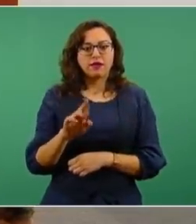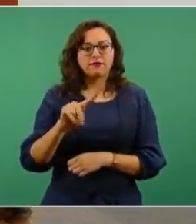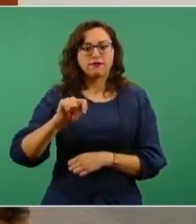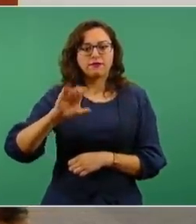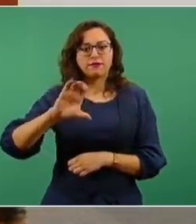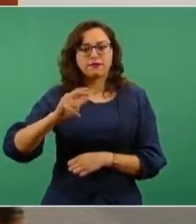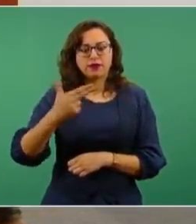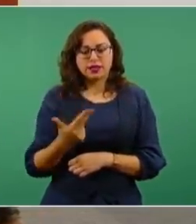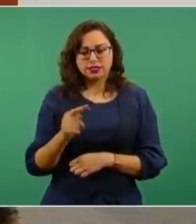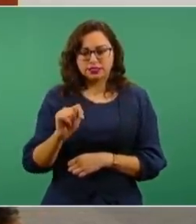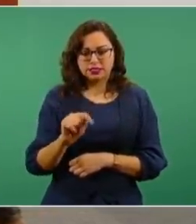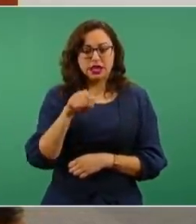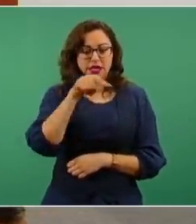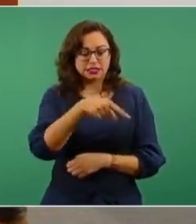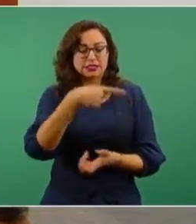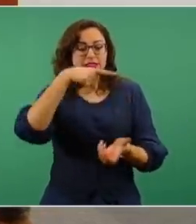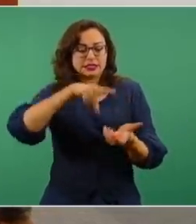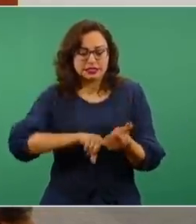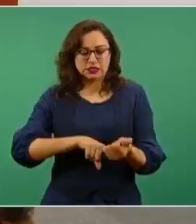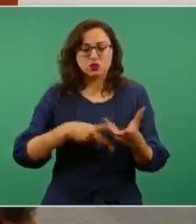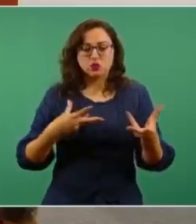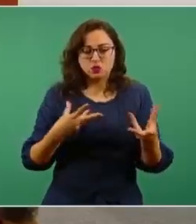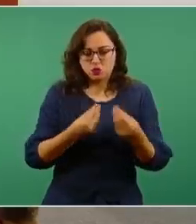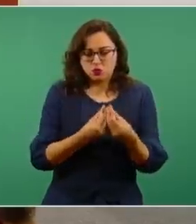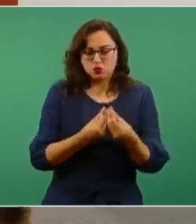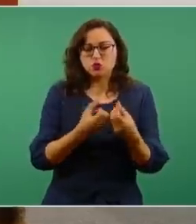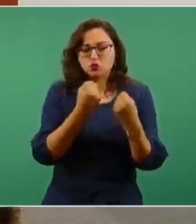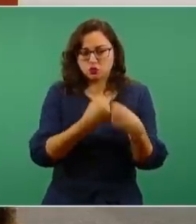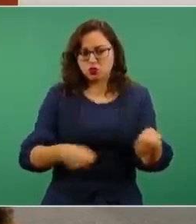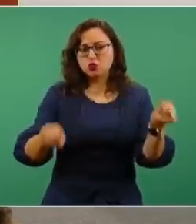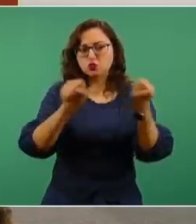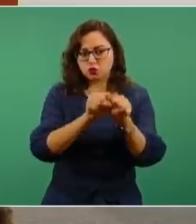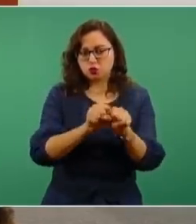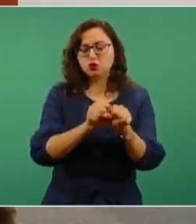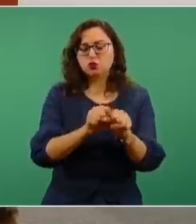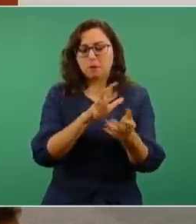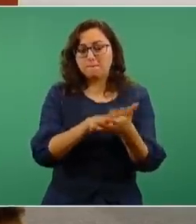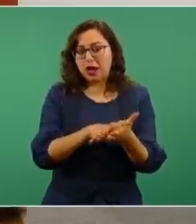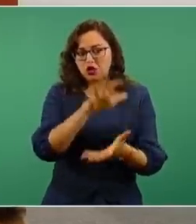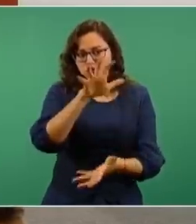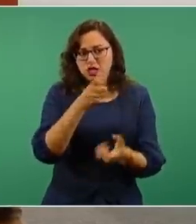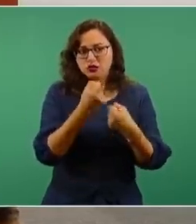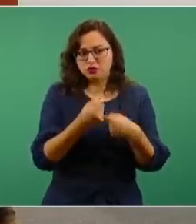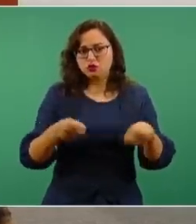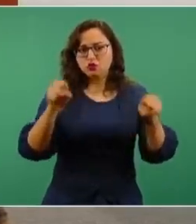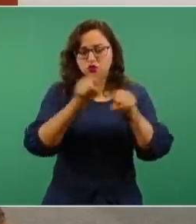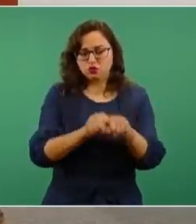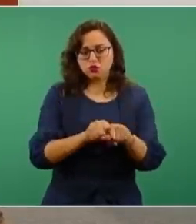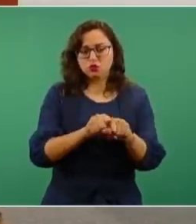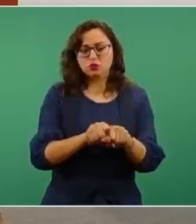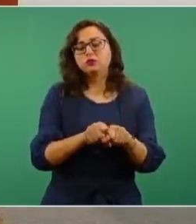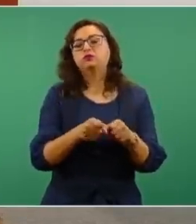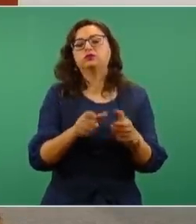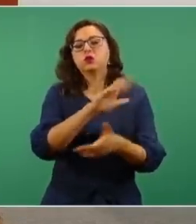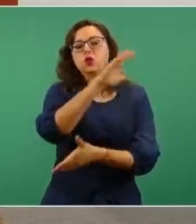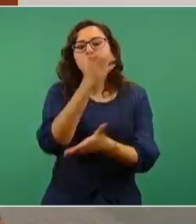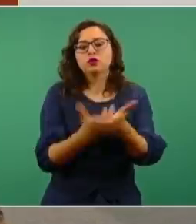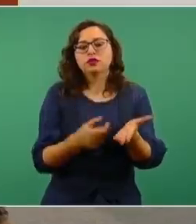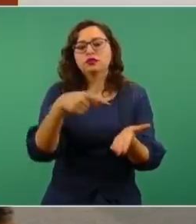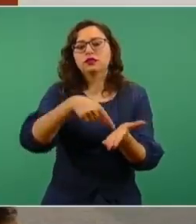importante, tiene una importante participación accionaria, la mayoría, para el suministro de gas etano,